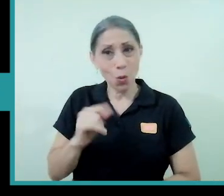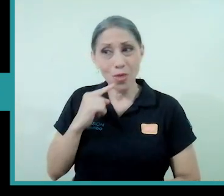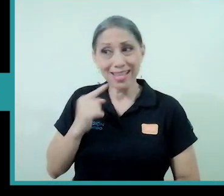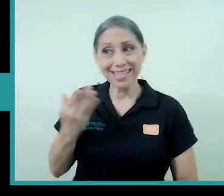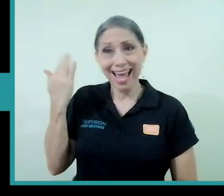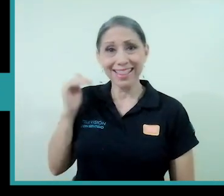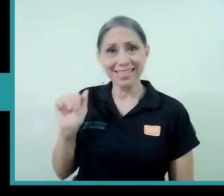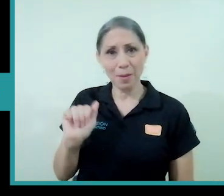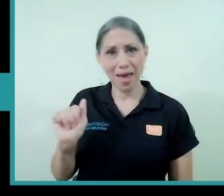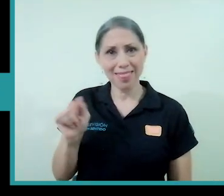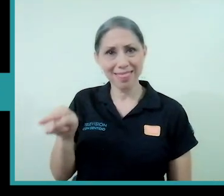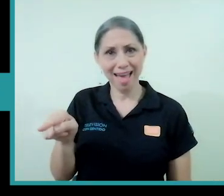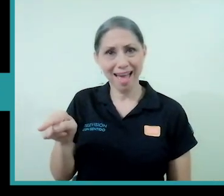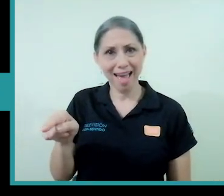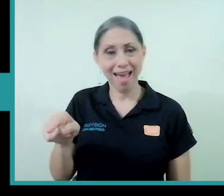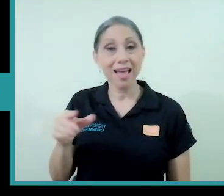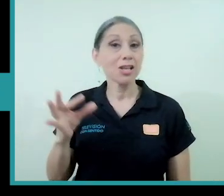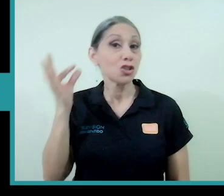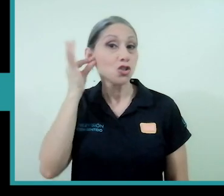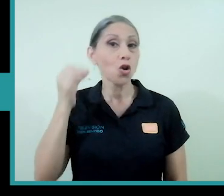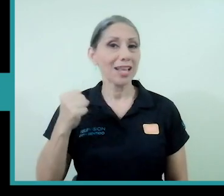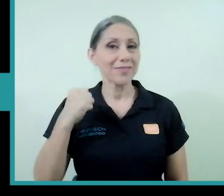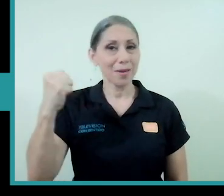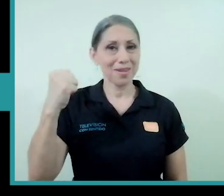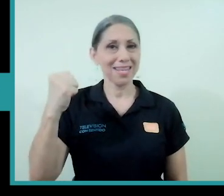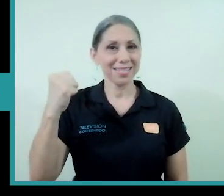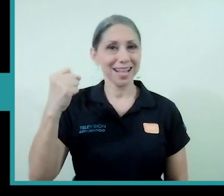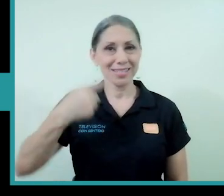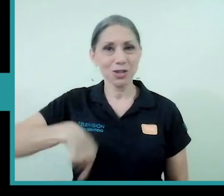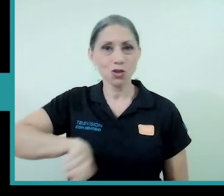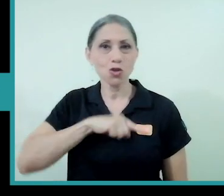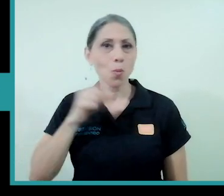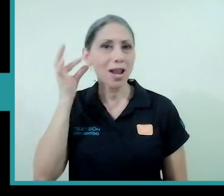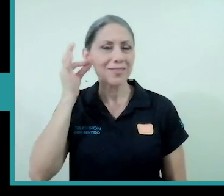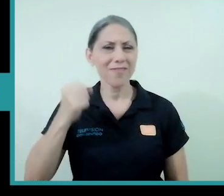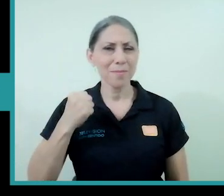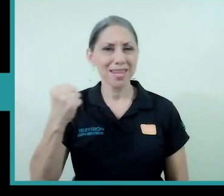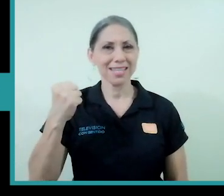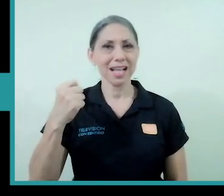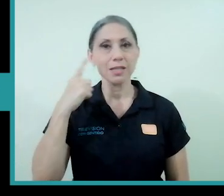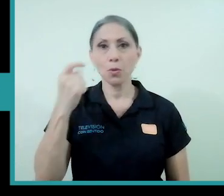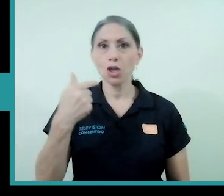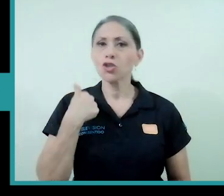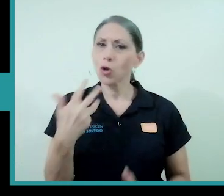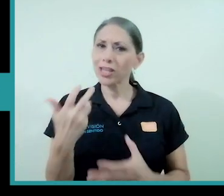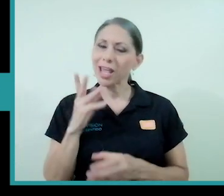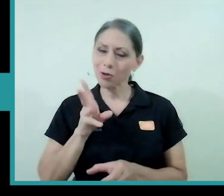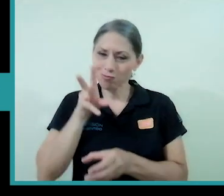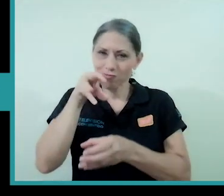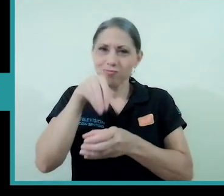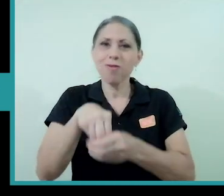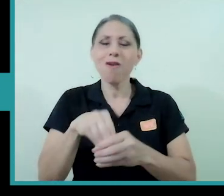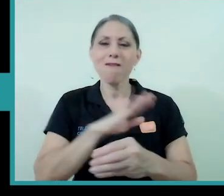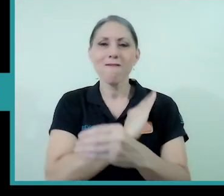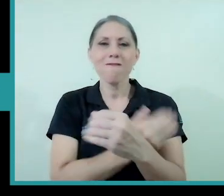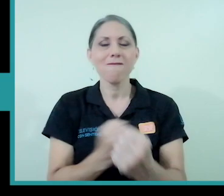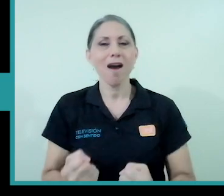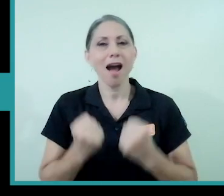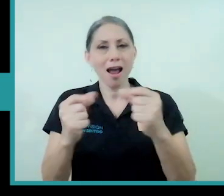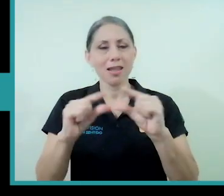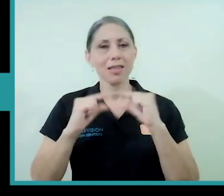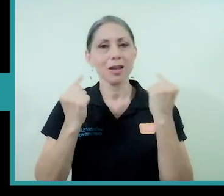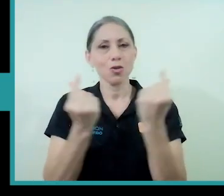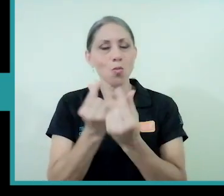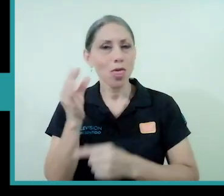¿verdad? son las feministas o somos las feministas porque quiero nombrarme ahí dentro de este valiente grupo de mujeres